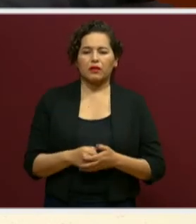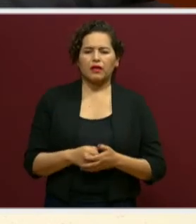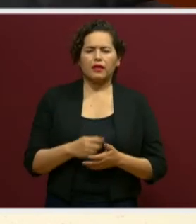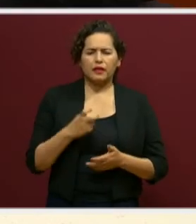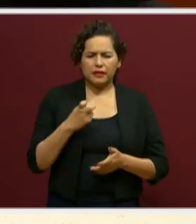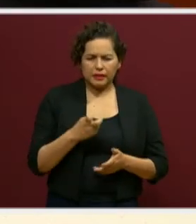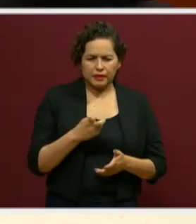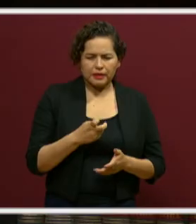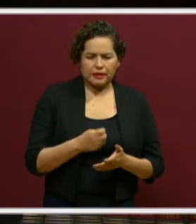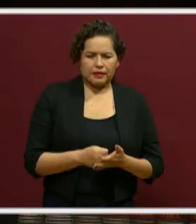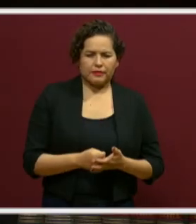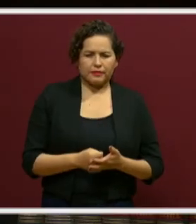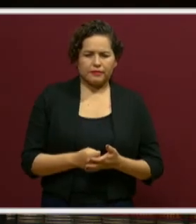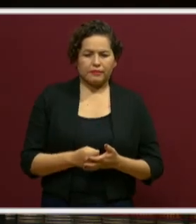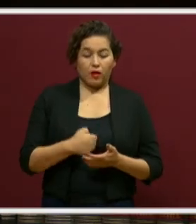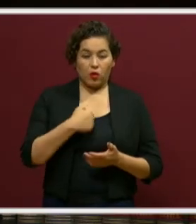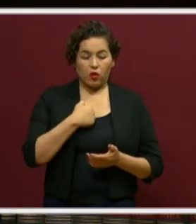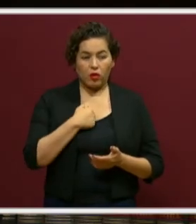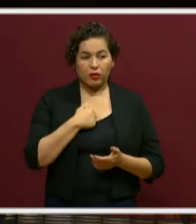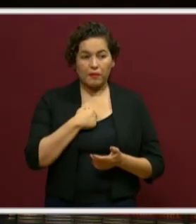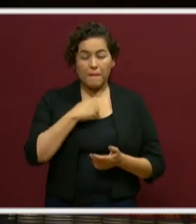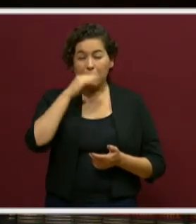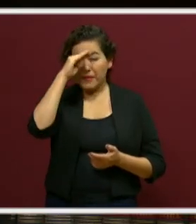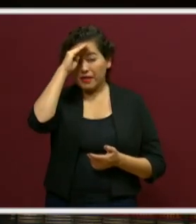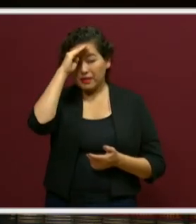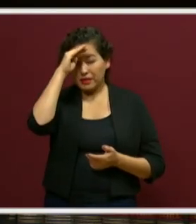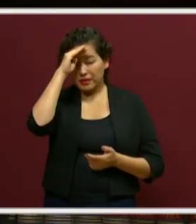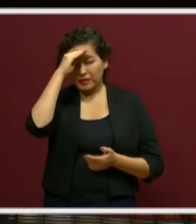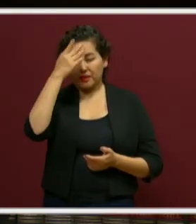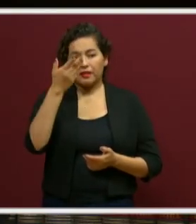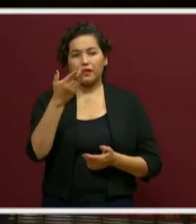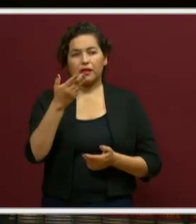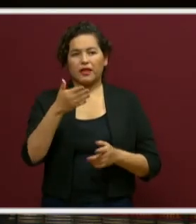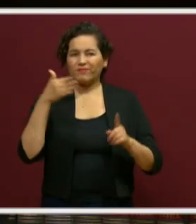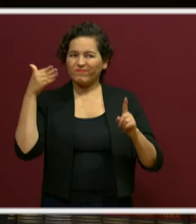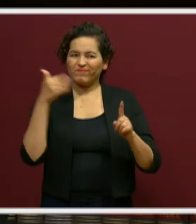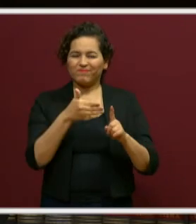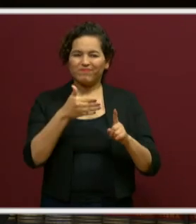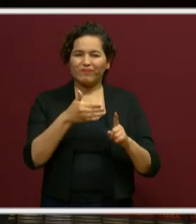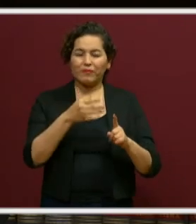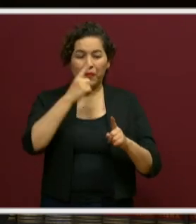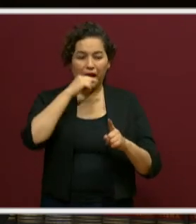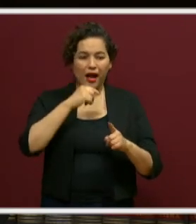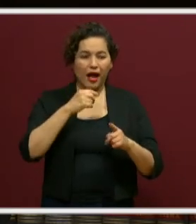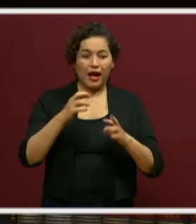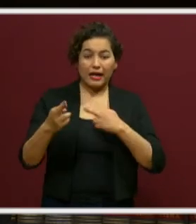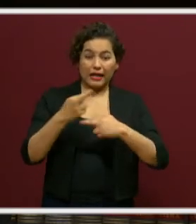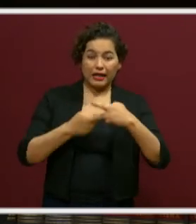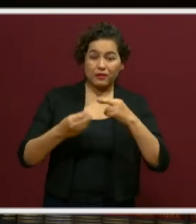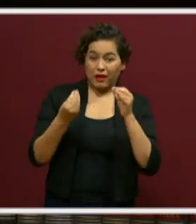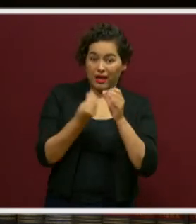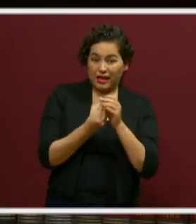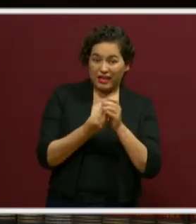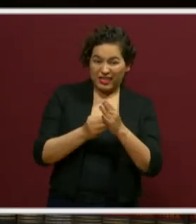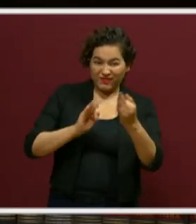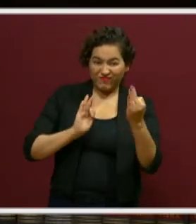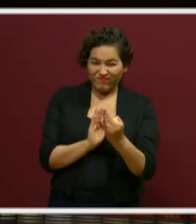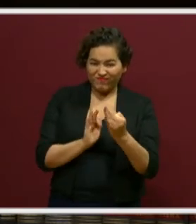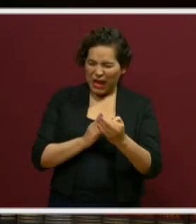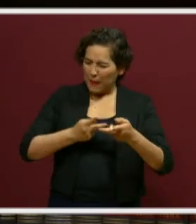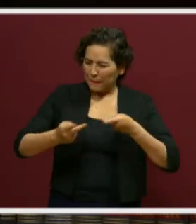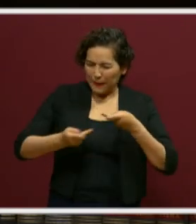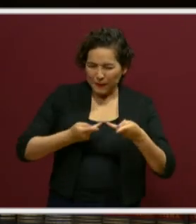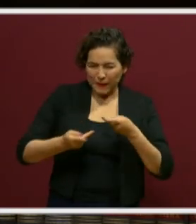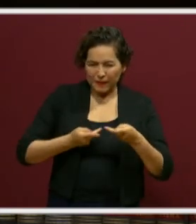yo pondría el énfasis en nuestra preparación para el regreso a clases presencial. Hoy estamos